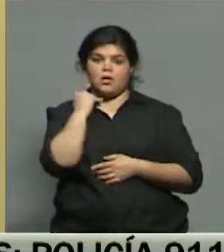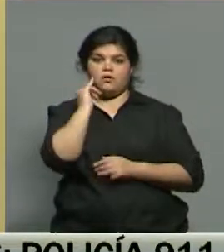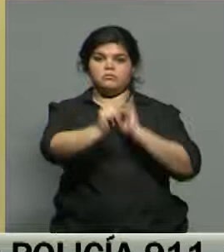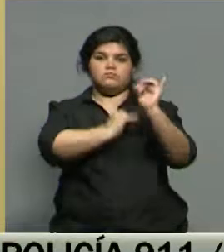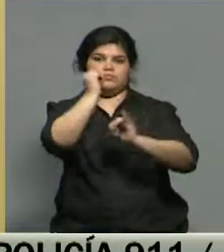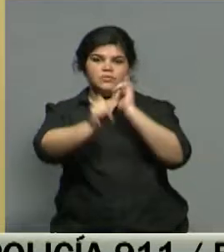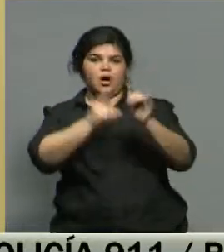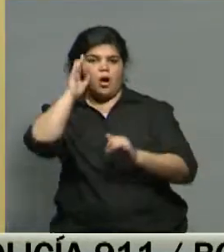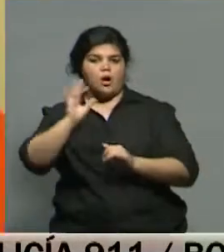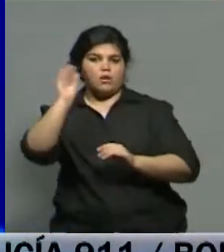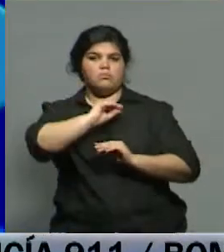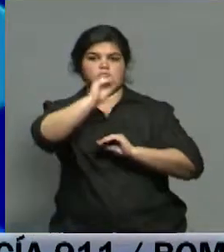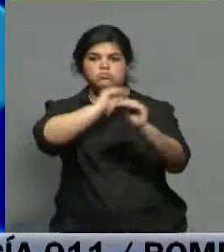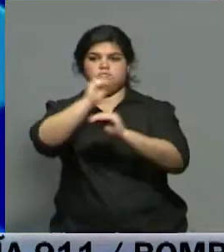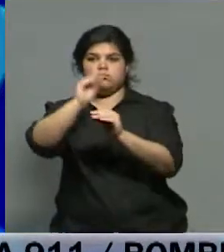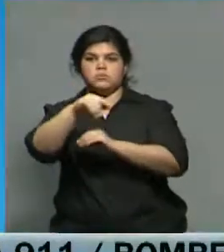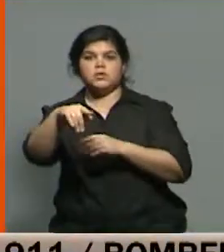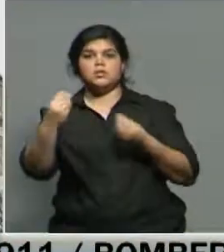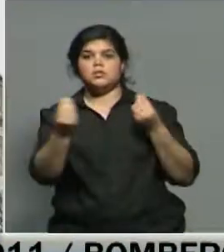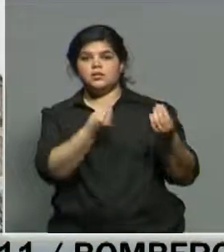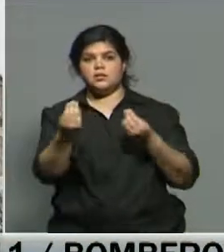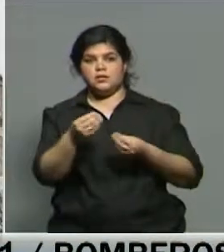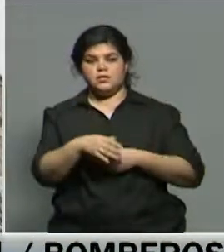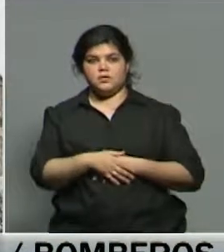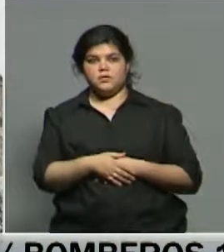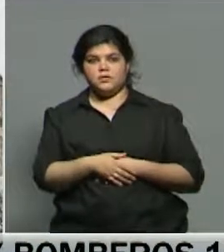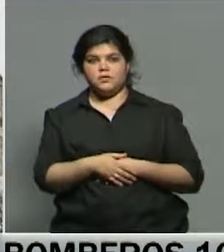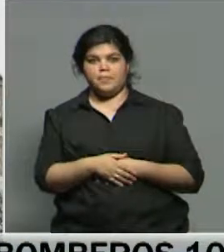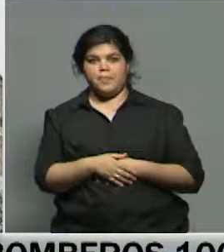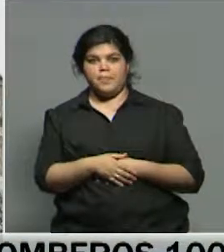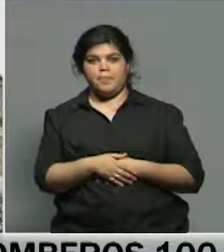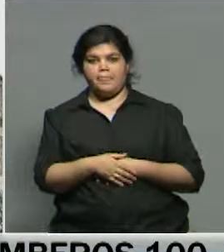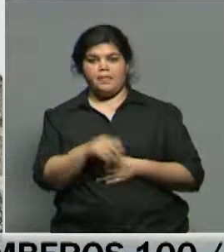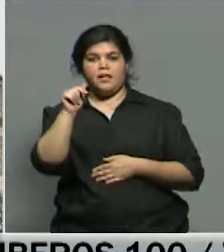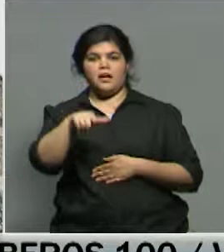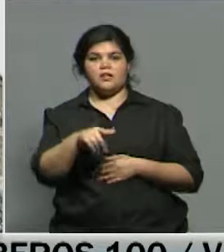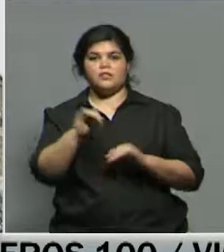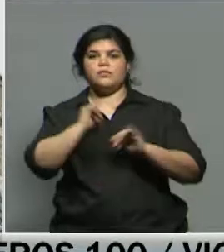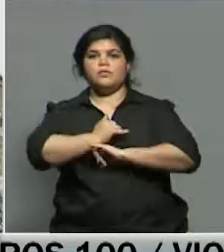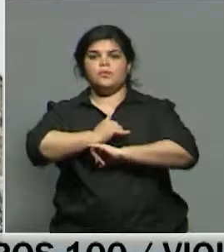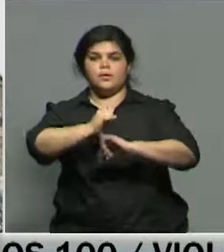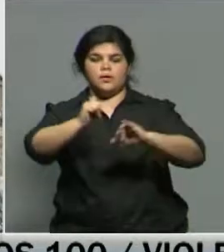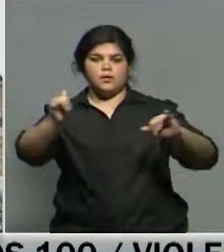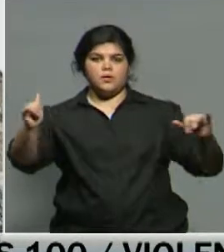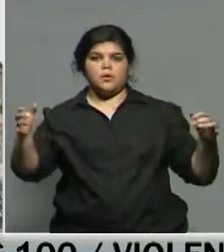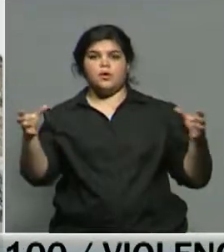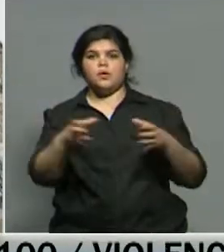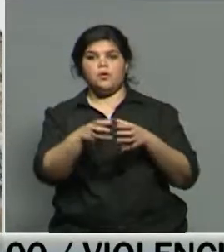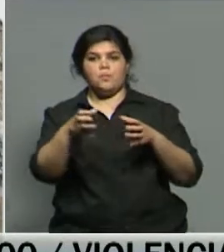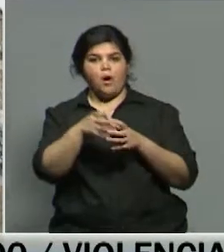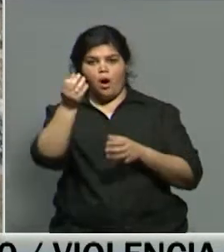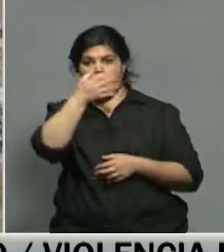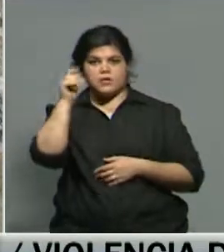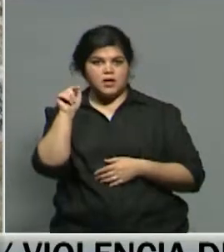referencia a que esto es un acto que tiene que ver y que está relacionado con la campaña del oficialismo. Por ejemplo, puso